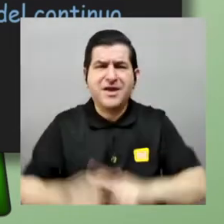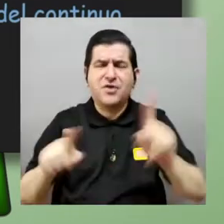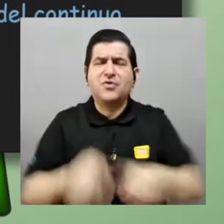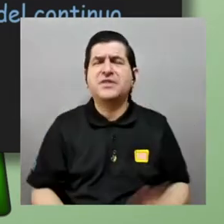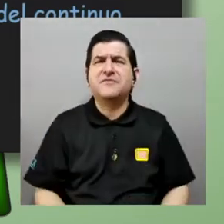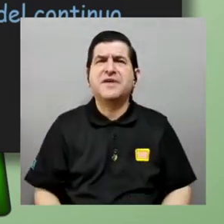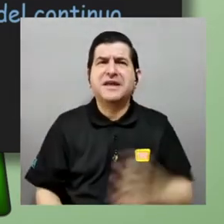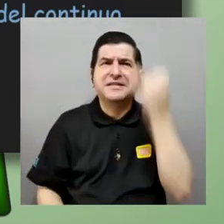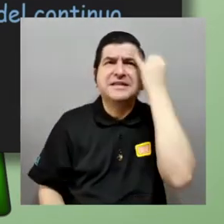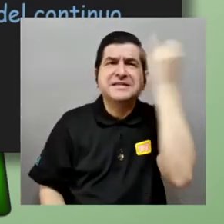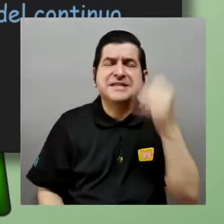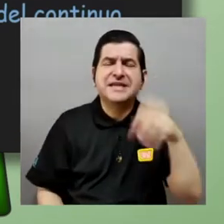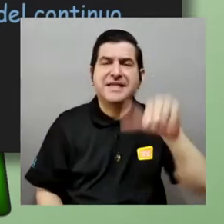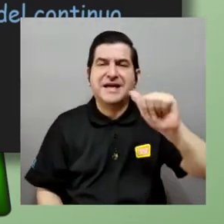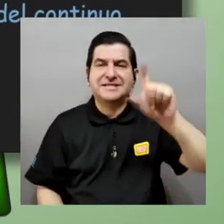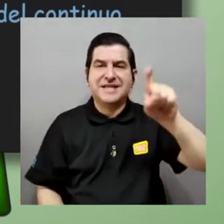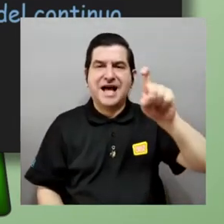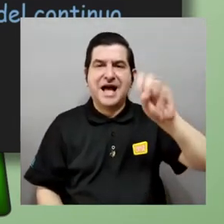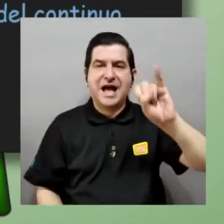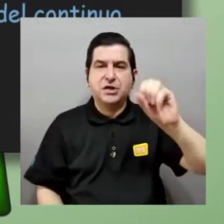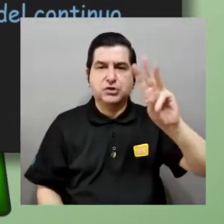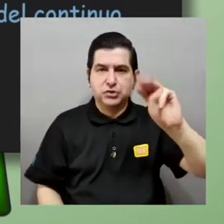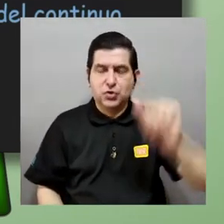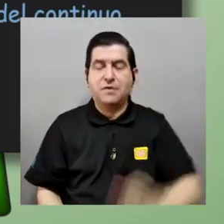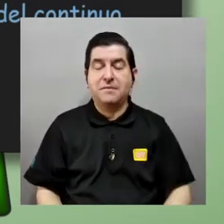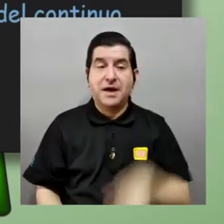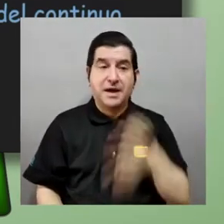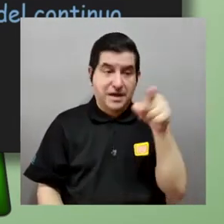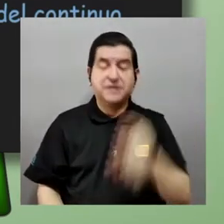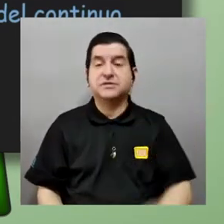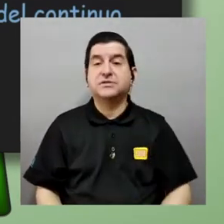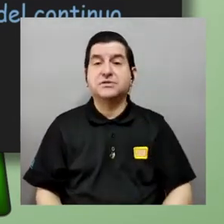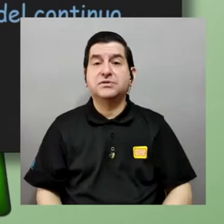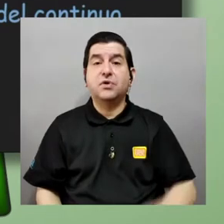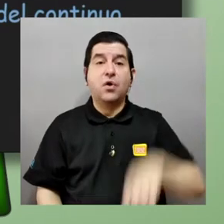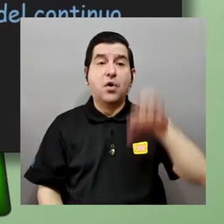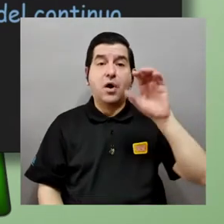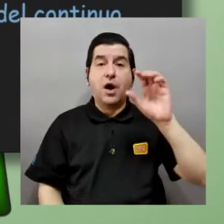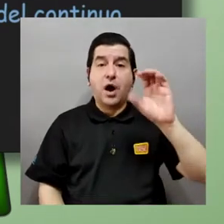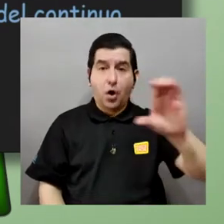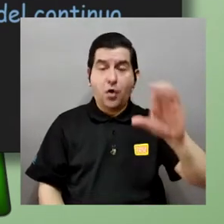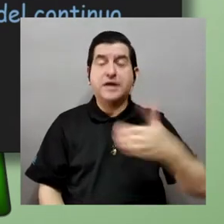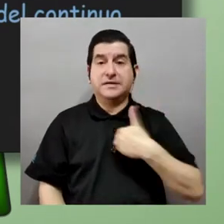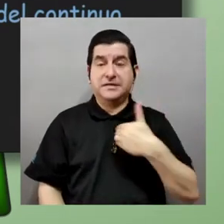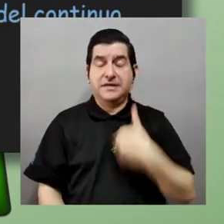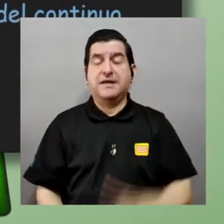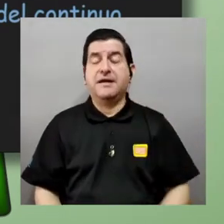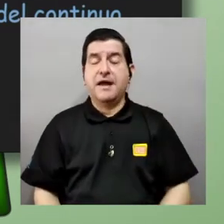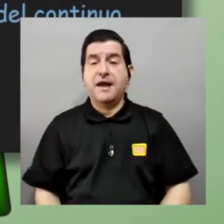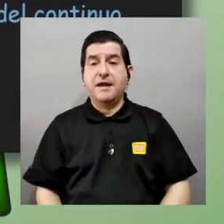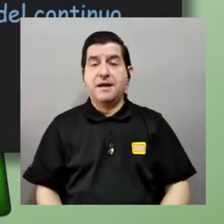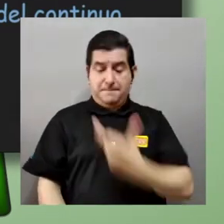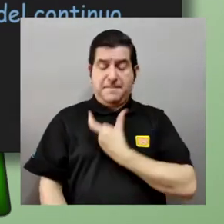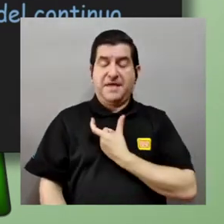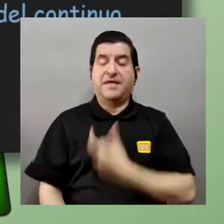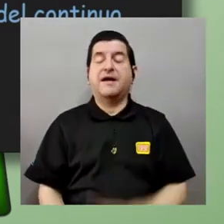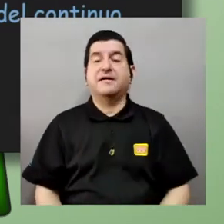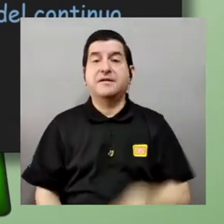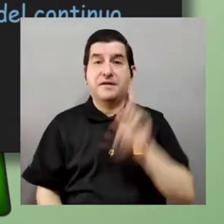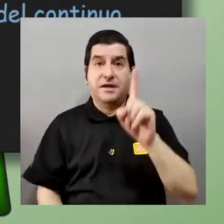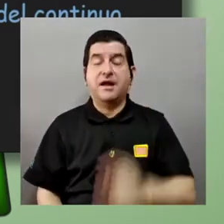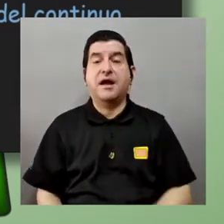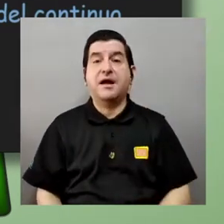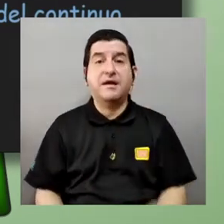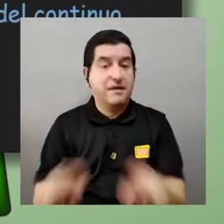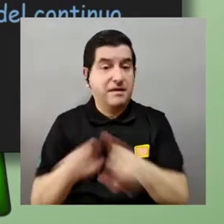puede demostrar eso le atribuyó a Cohen la medalla Philz y además creó una gran rama súper importante dentro